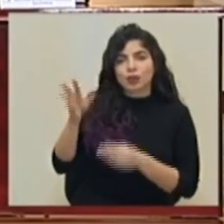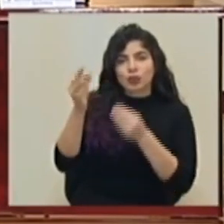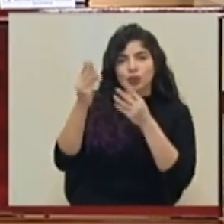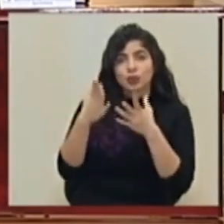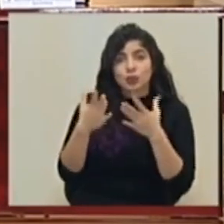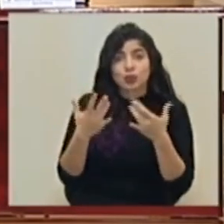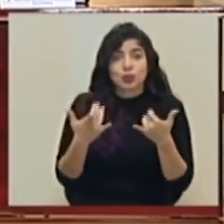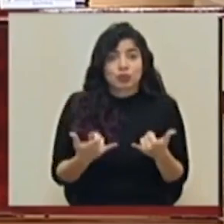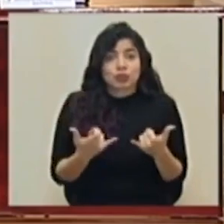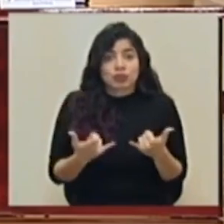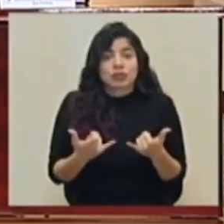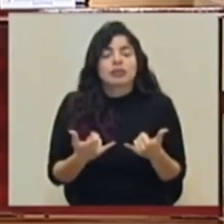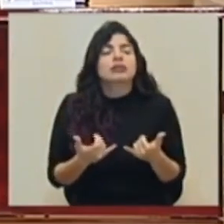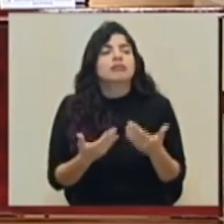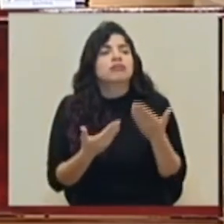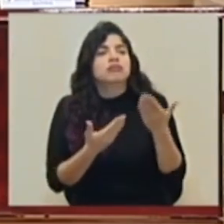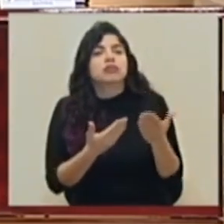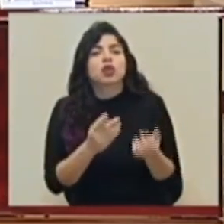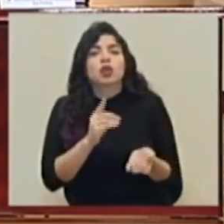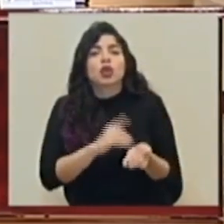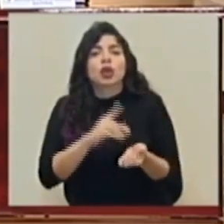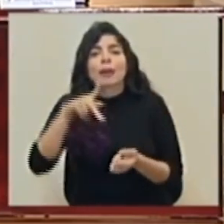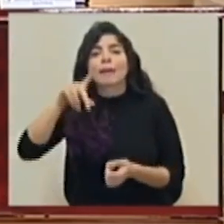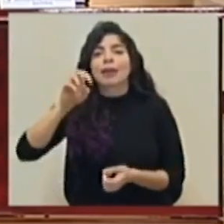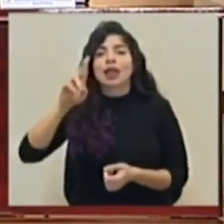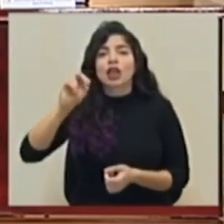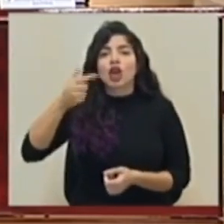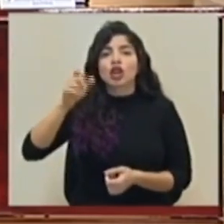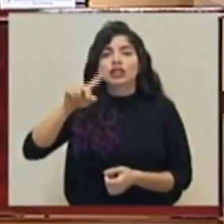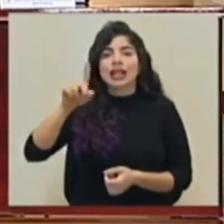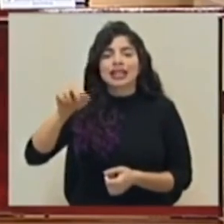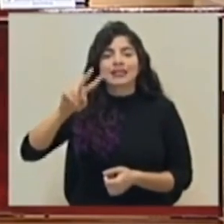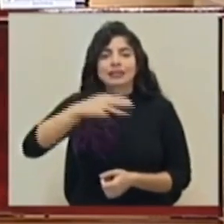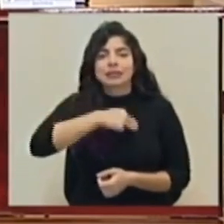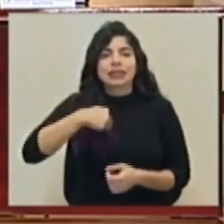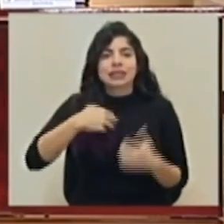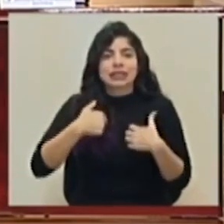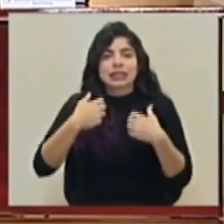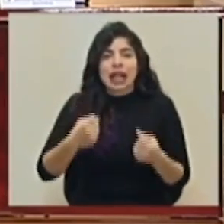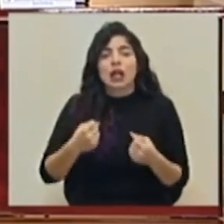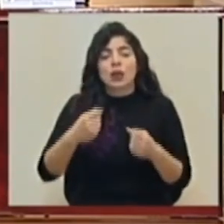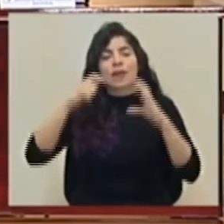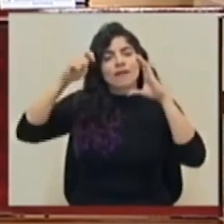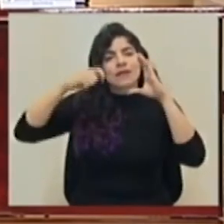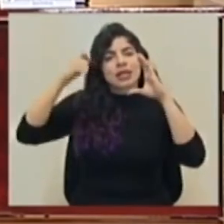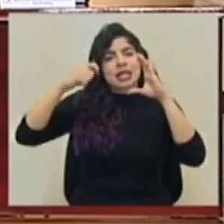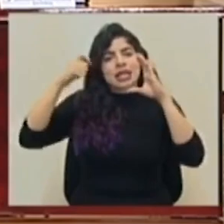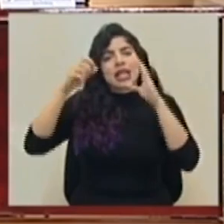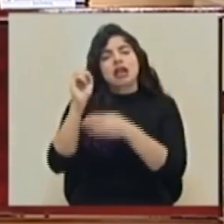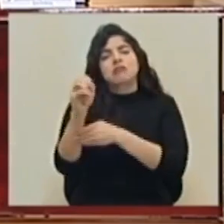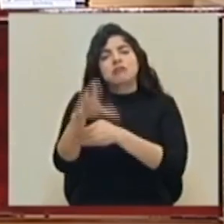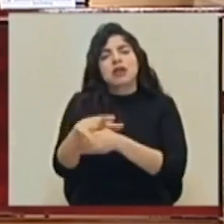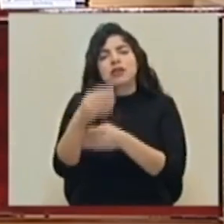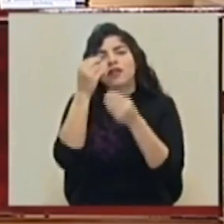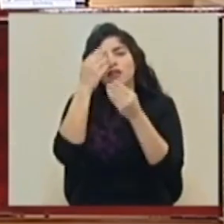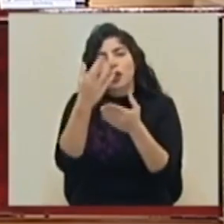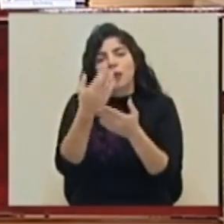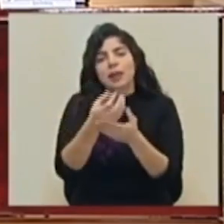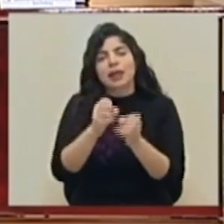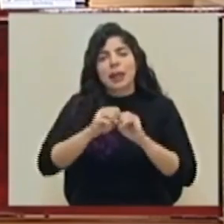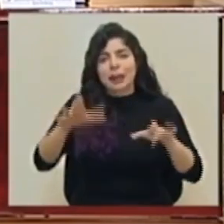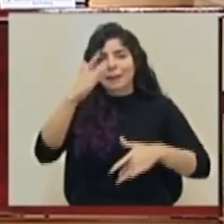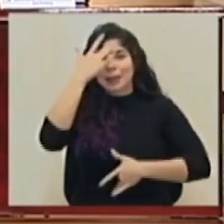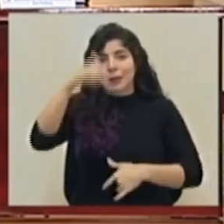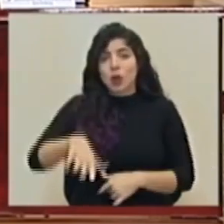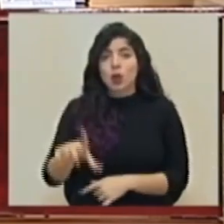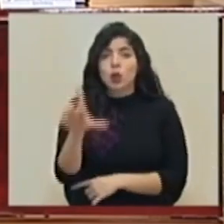continuación, vamos a escuchar al doctor Pedro González, viceministro de Salud, quien a través de un video nos detalla el reporte epidemiológico